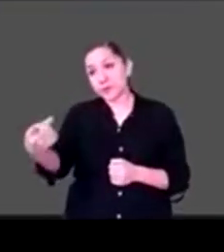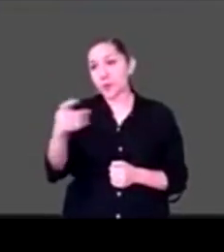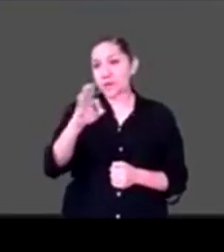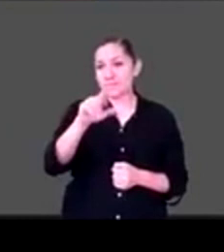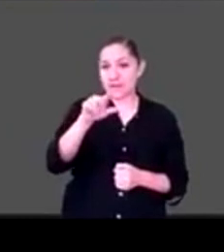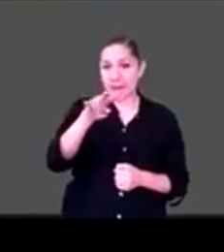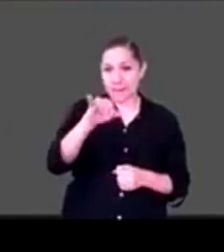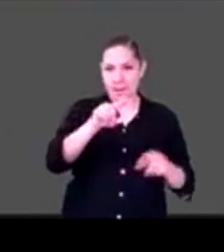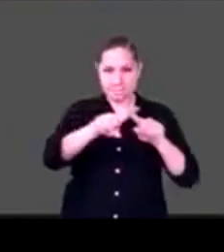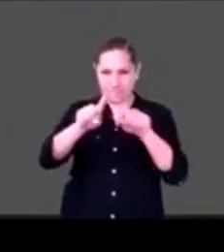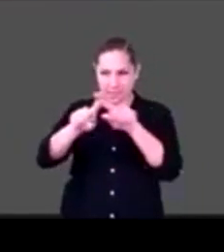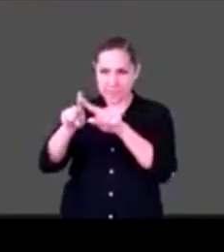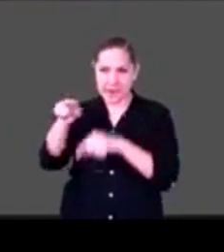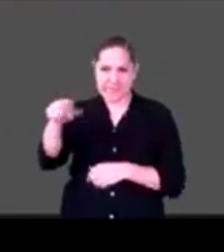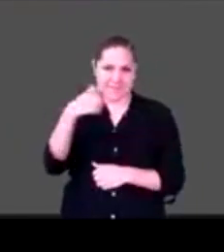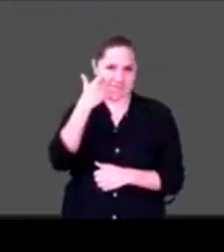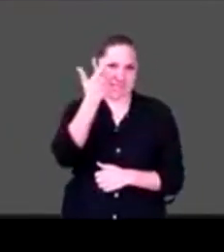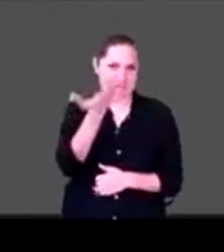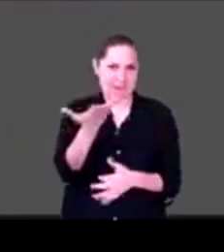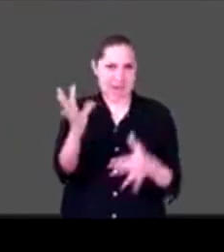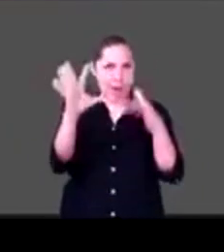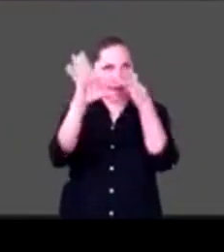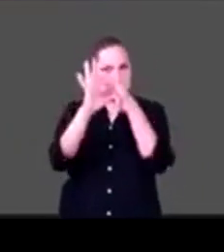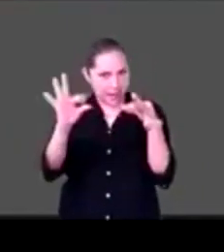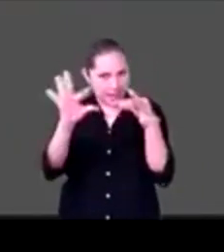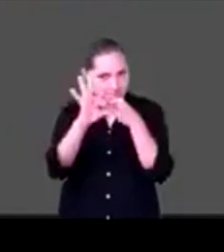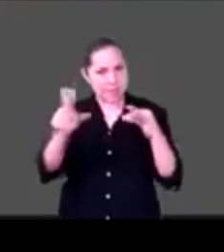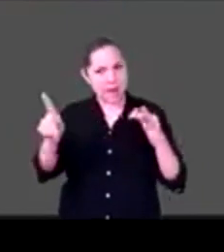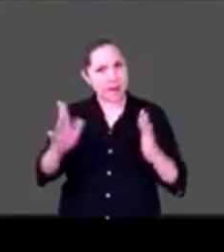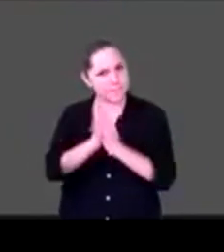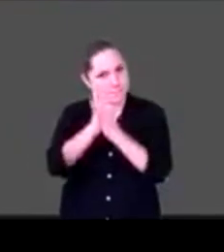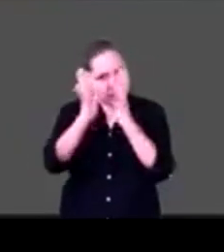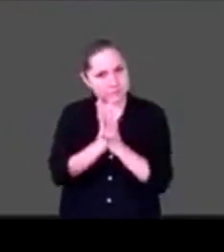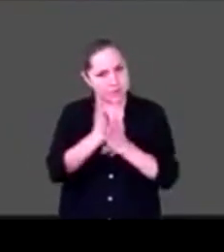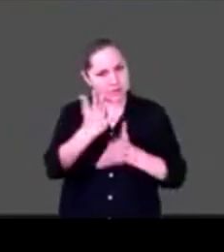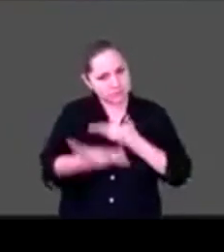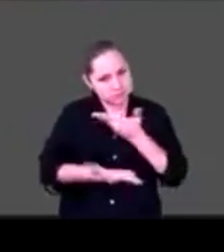sumarse y por también darnos su participación en este panel. Flavia